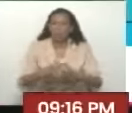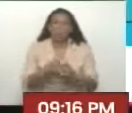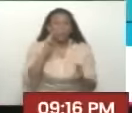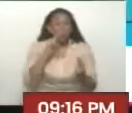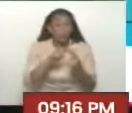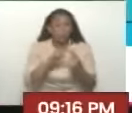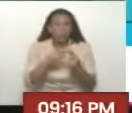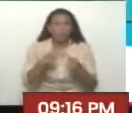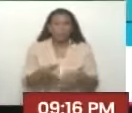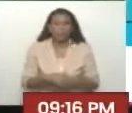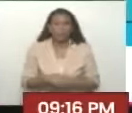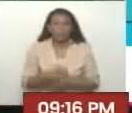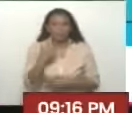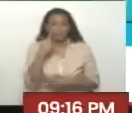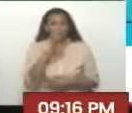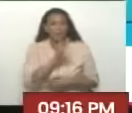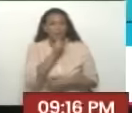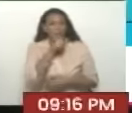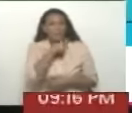No, Escalona, ¿vale?